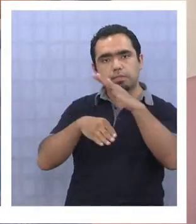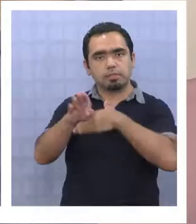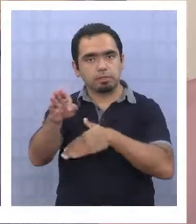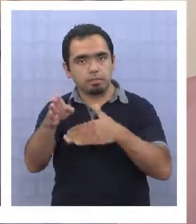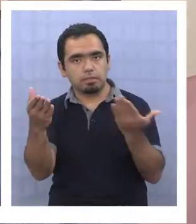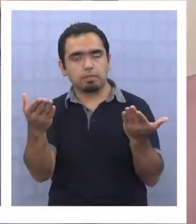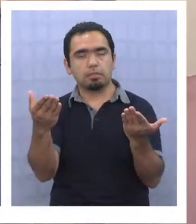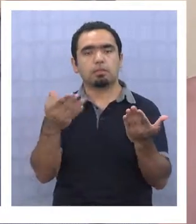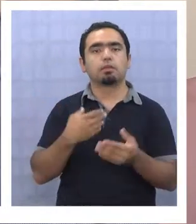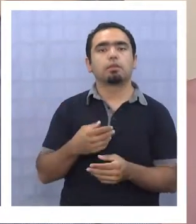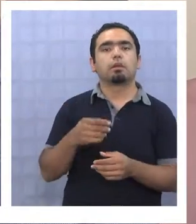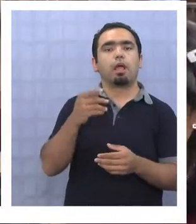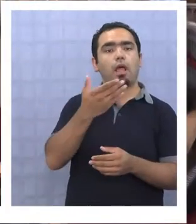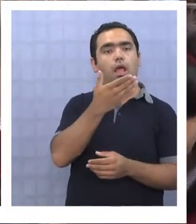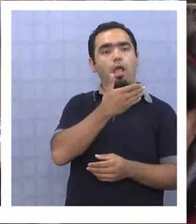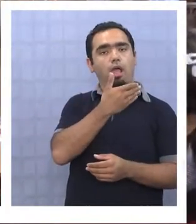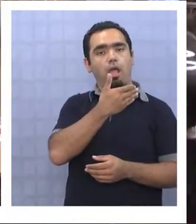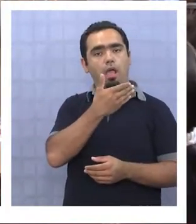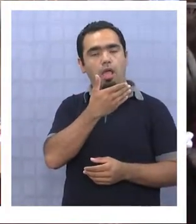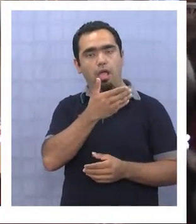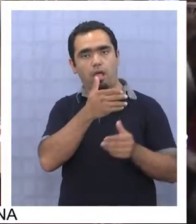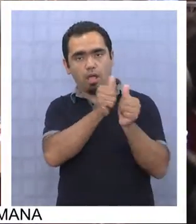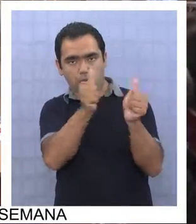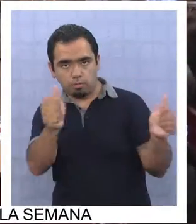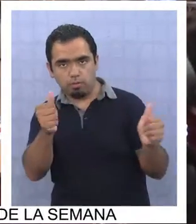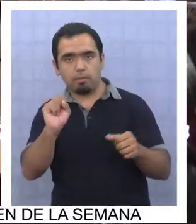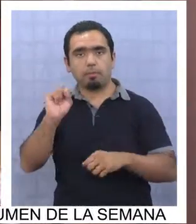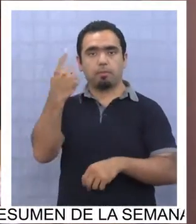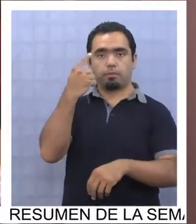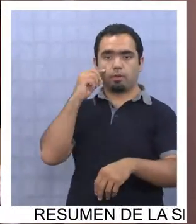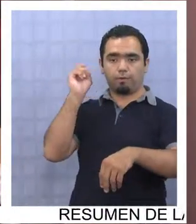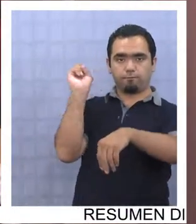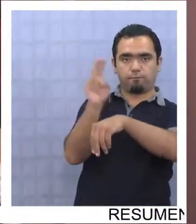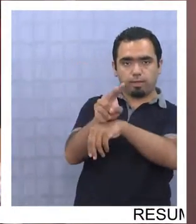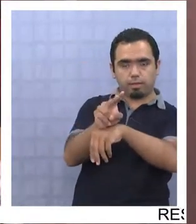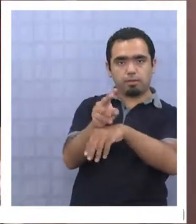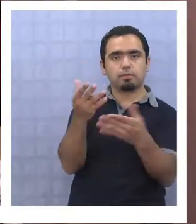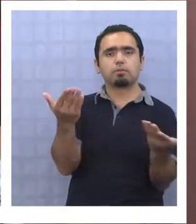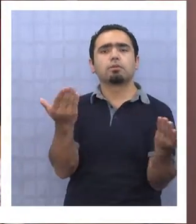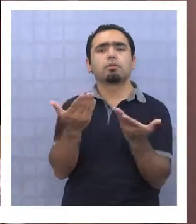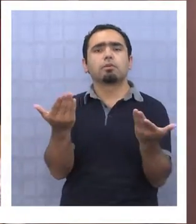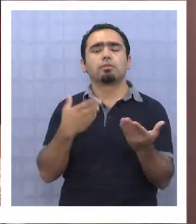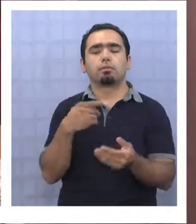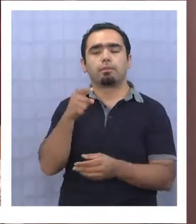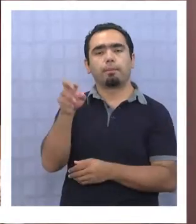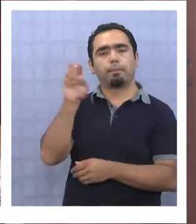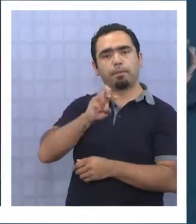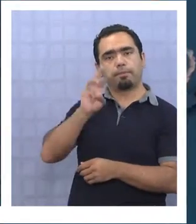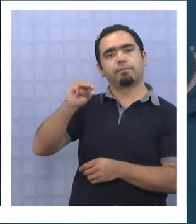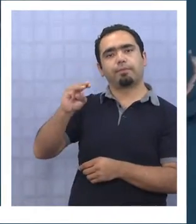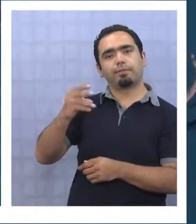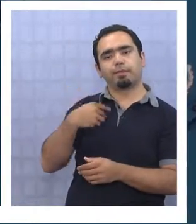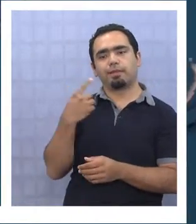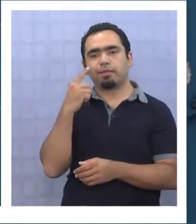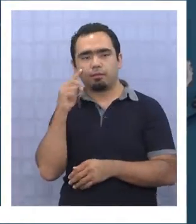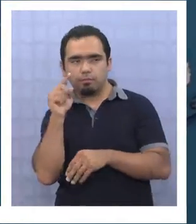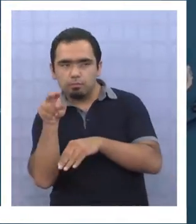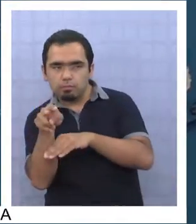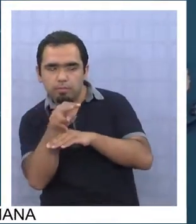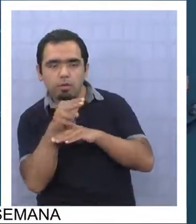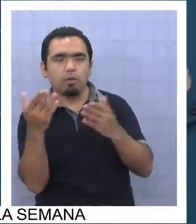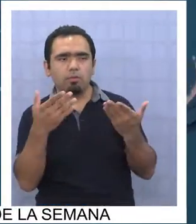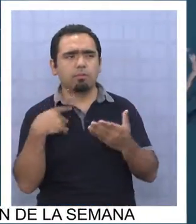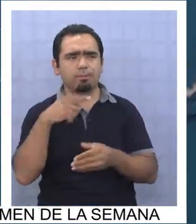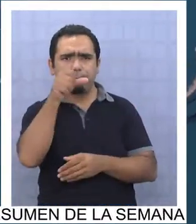autoridad destacó que la primera preocupación y fiscalización sobre estos temas deben hacer de los padres, para que denuncien las malas